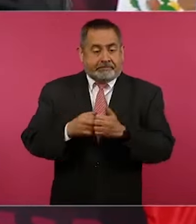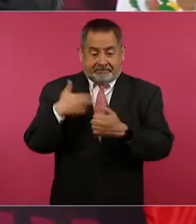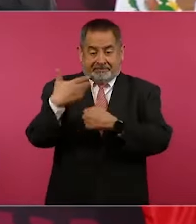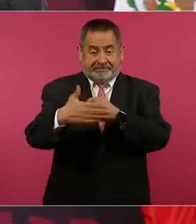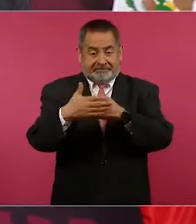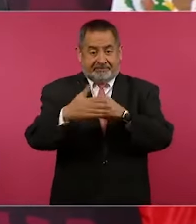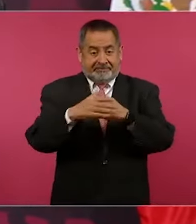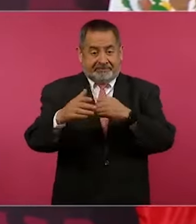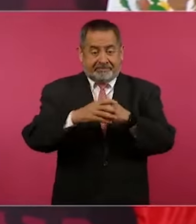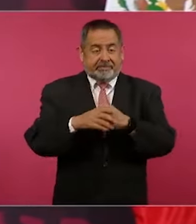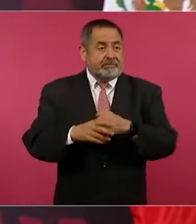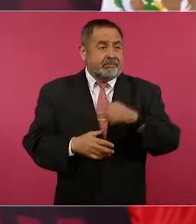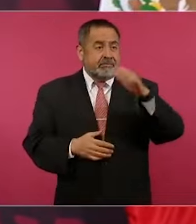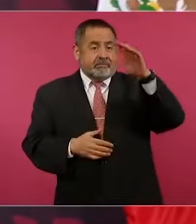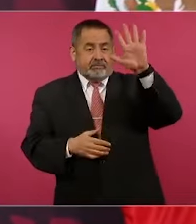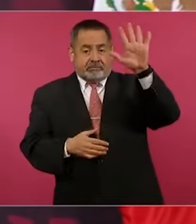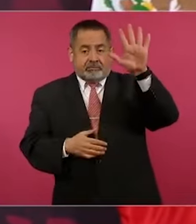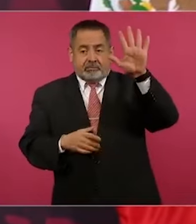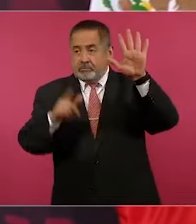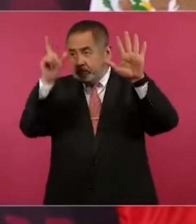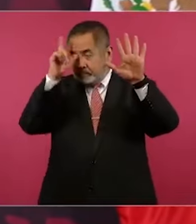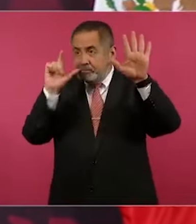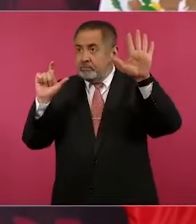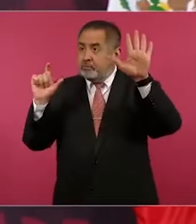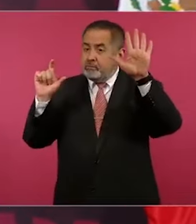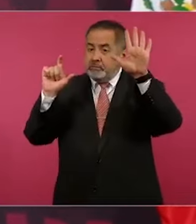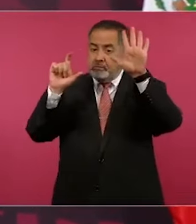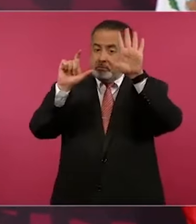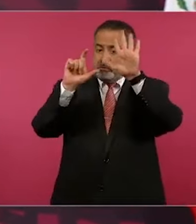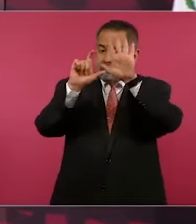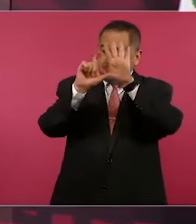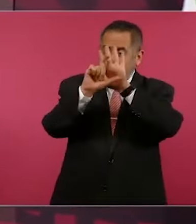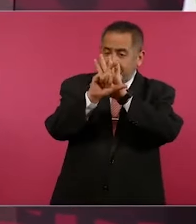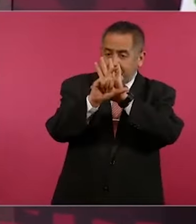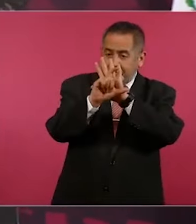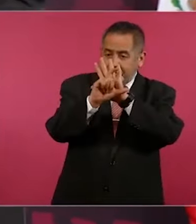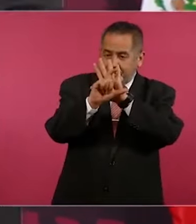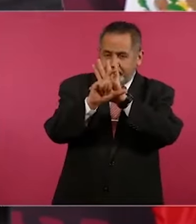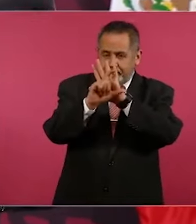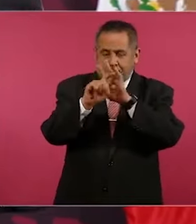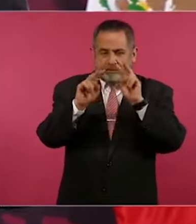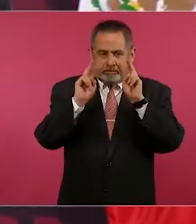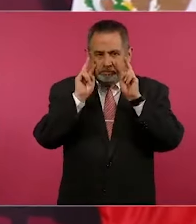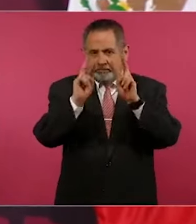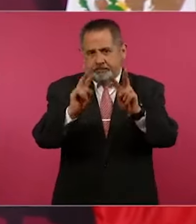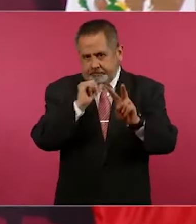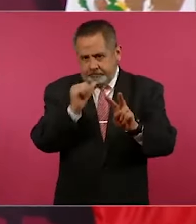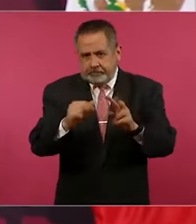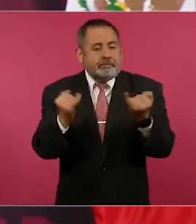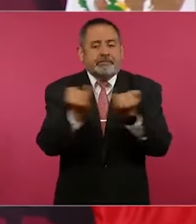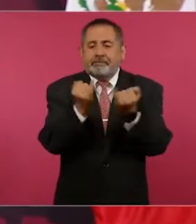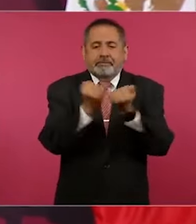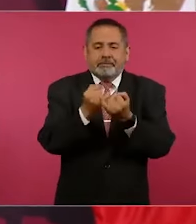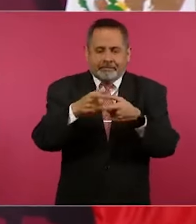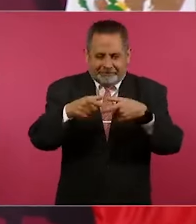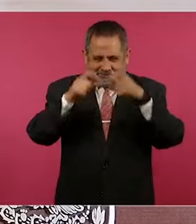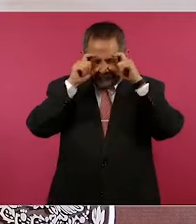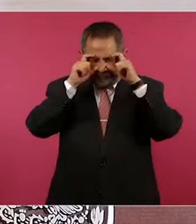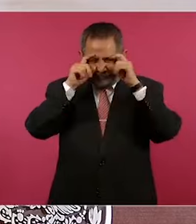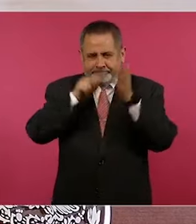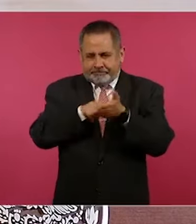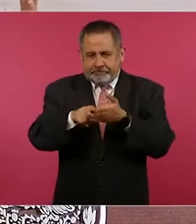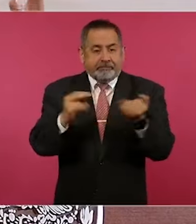hay que ponerse lentes negros para…